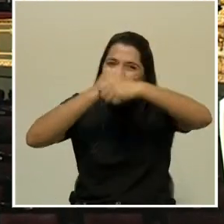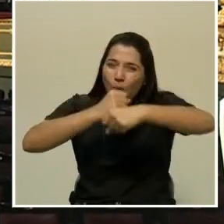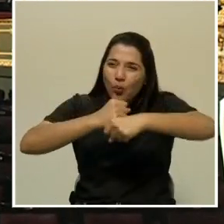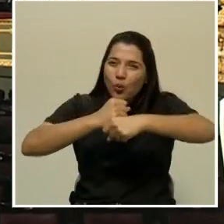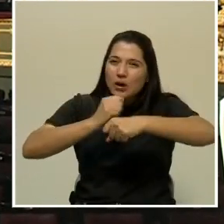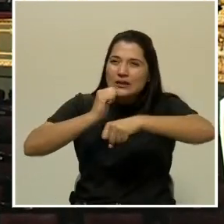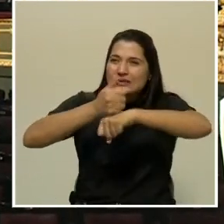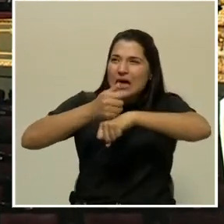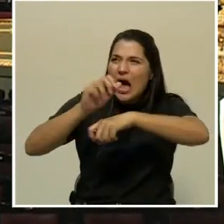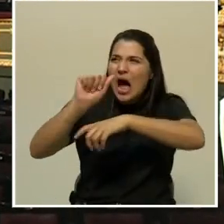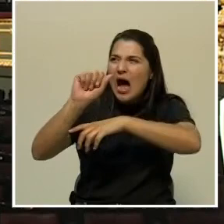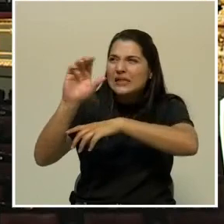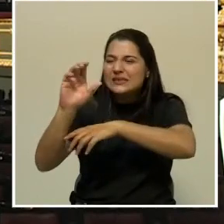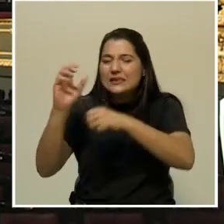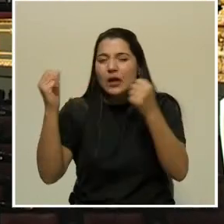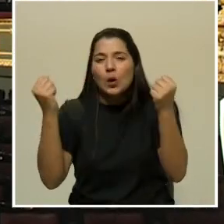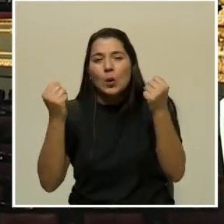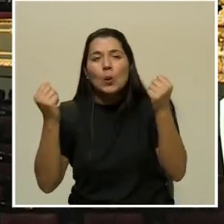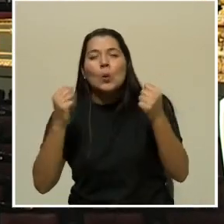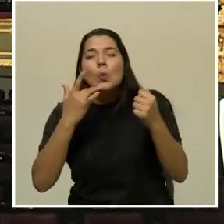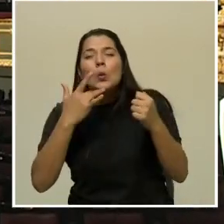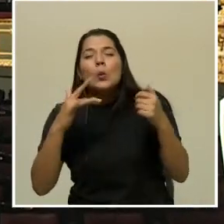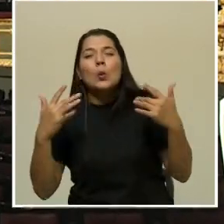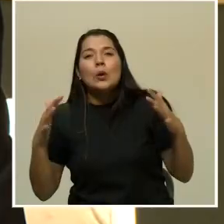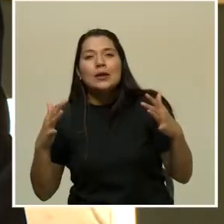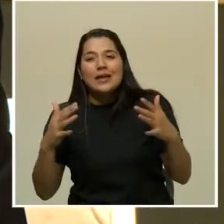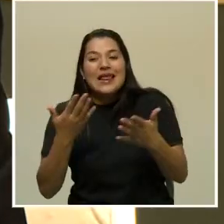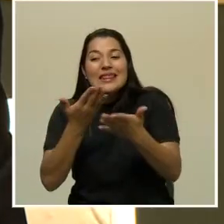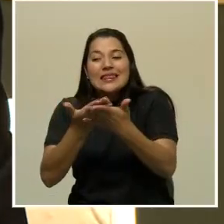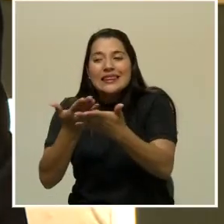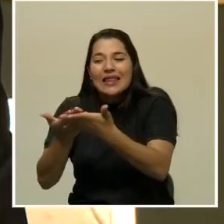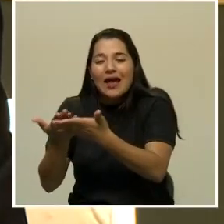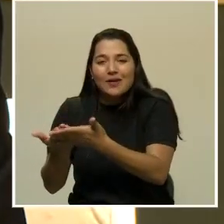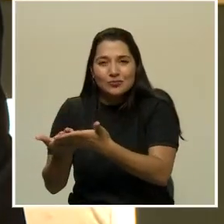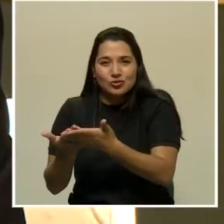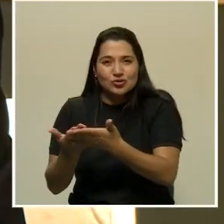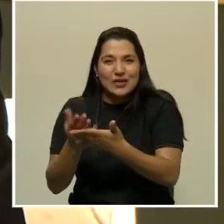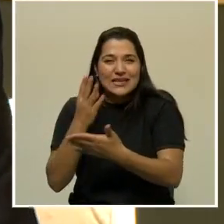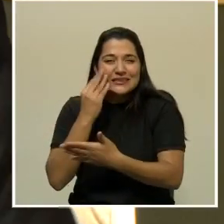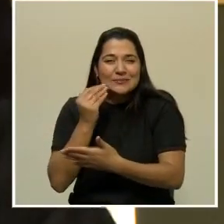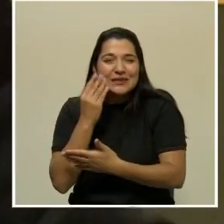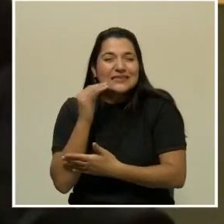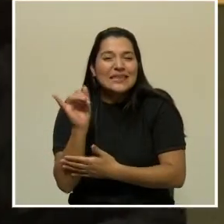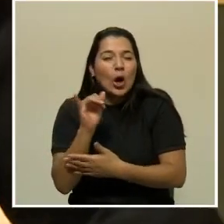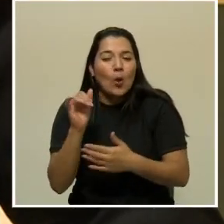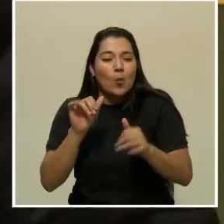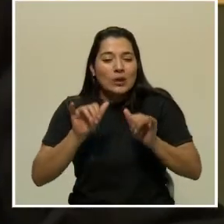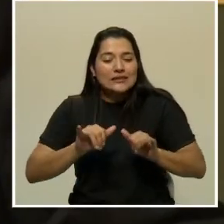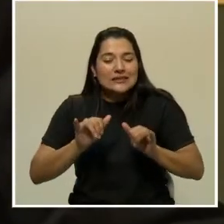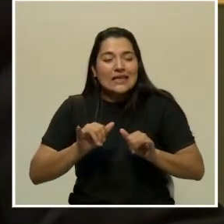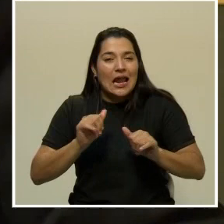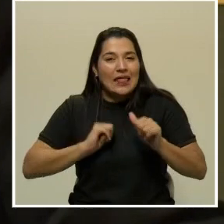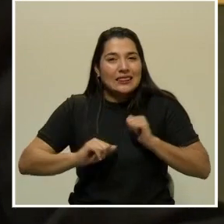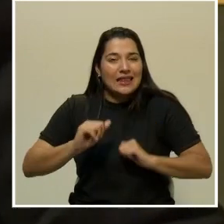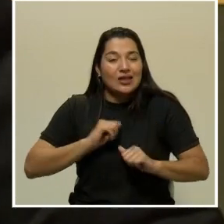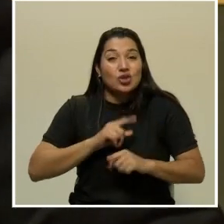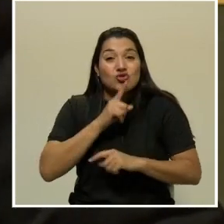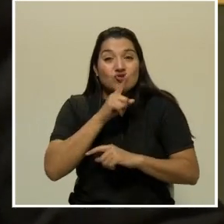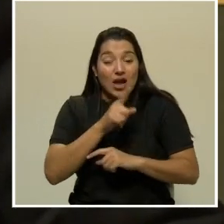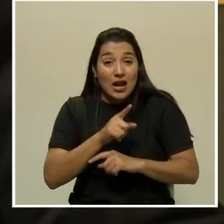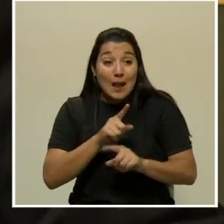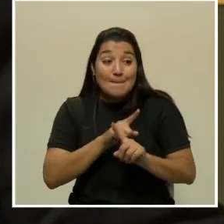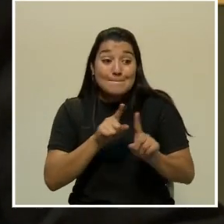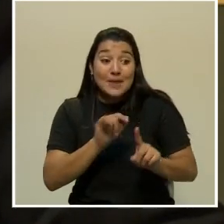les dábamos como todas las condiciones para que ellos tuvieran la experiencia del teatro. Entonces, como ese programa se vio